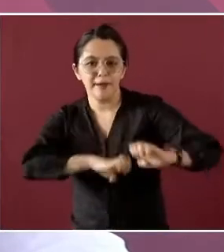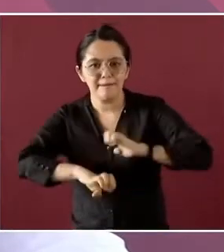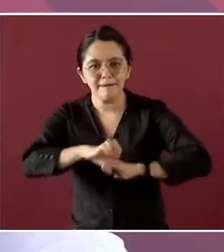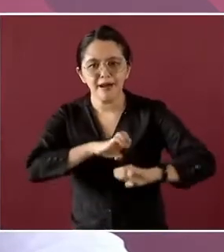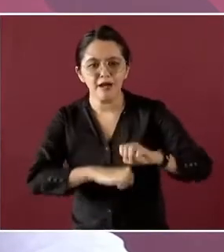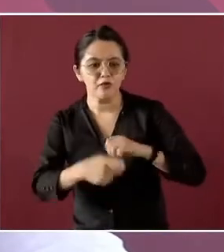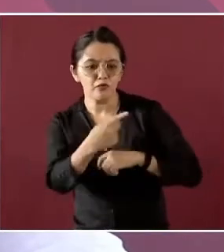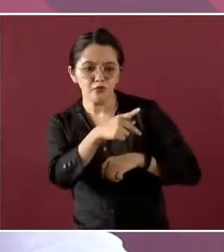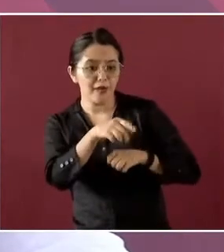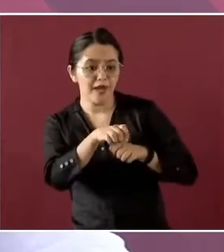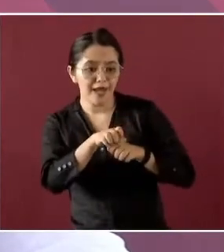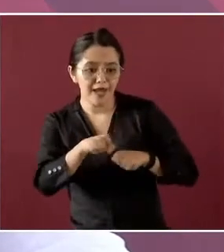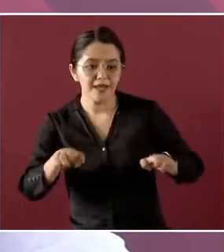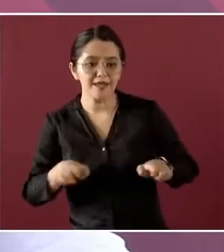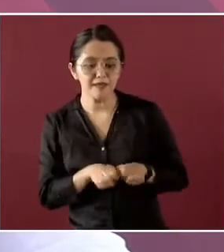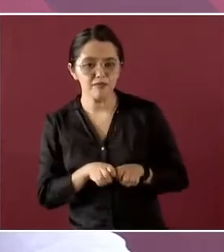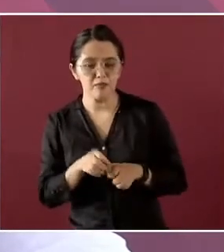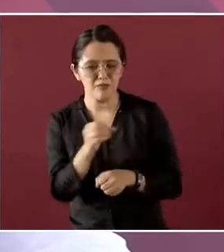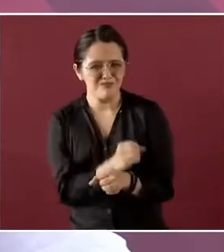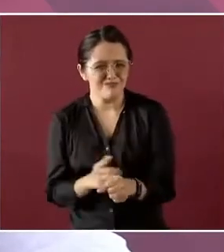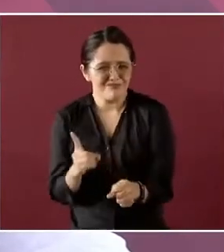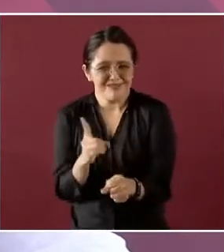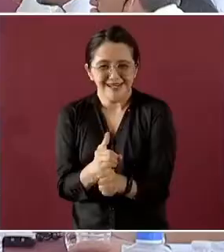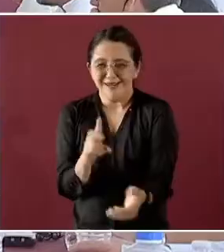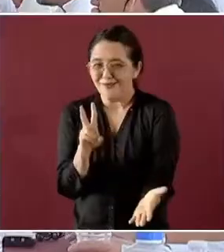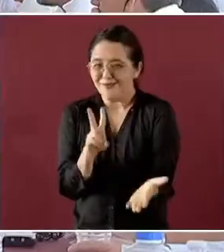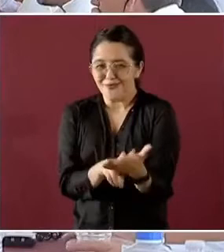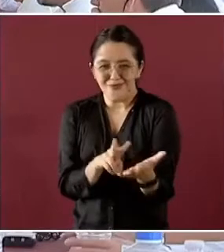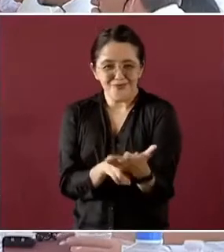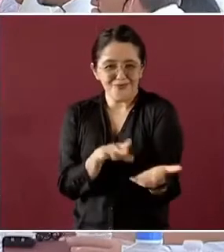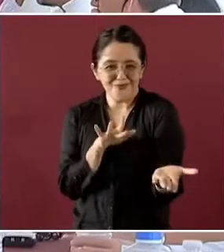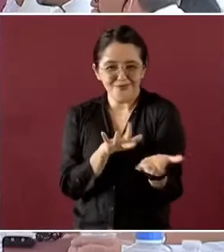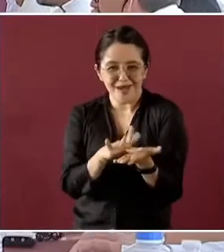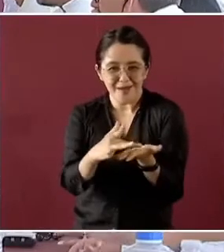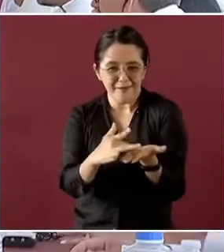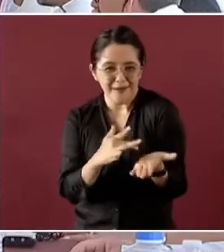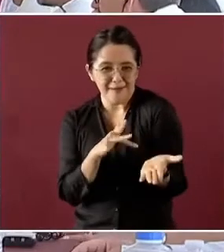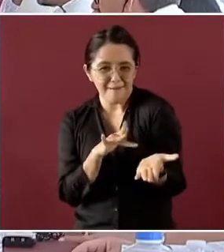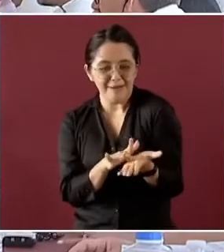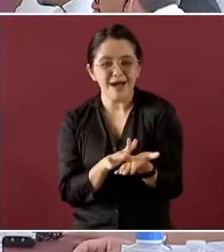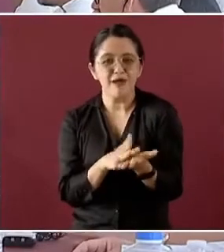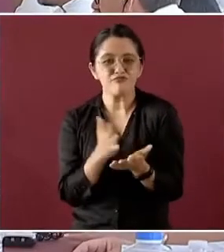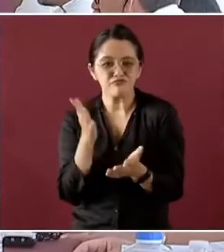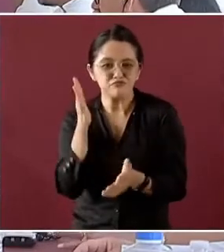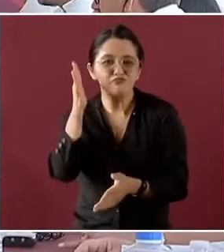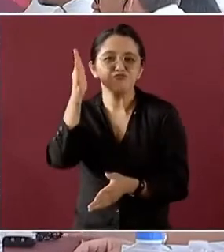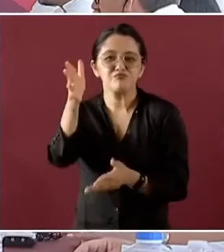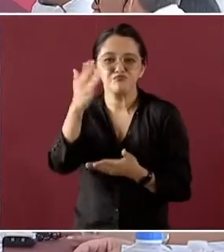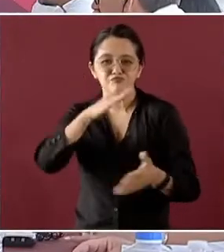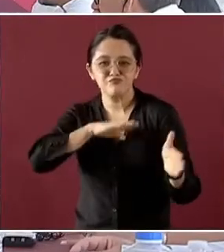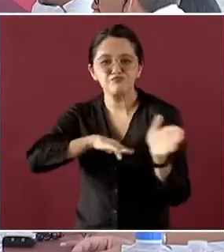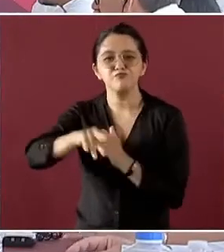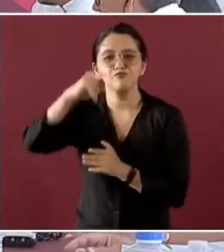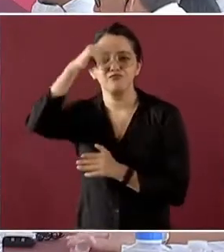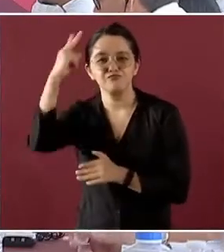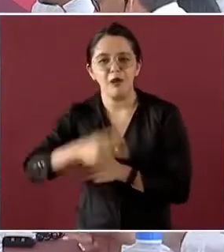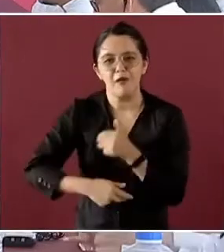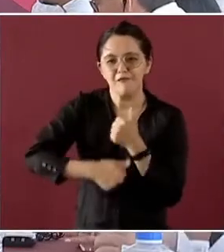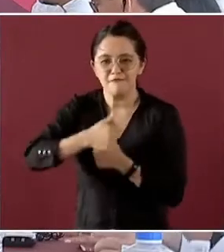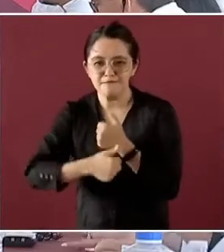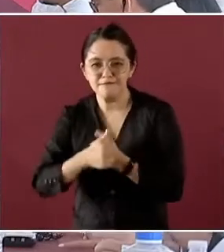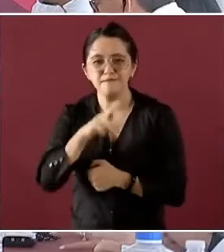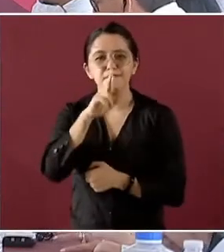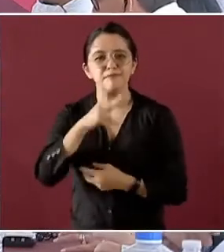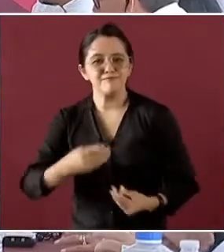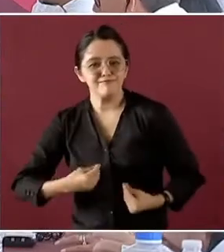es muestra de la oportunidad que tenemos de contribuir juntos a ser un país más competitivo, más próspero